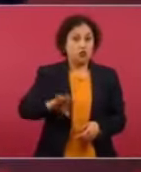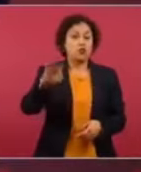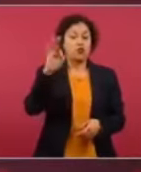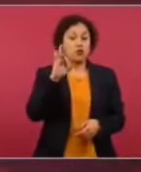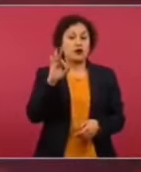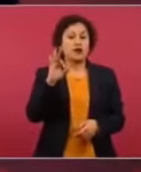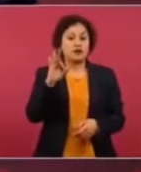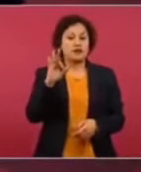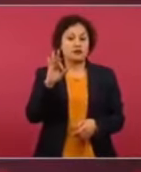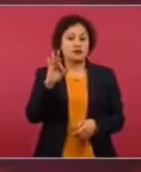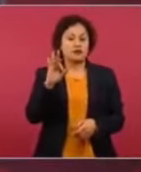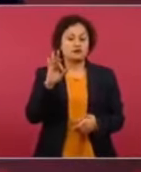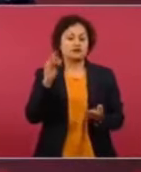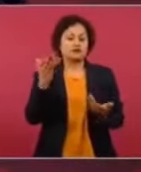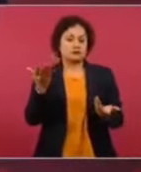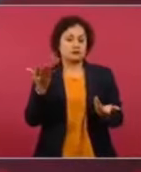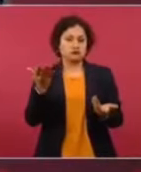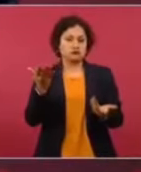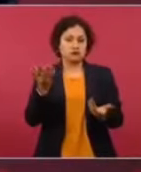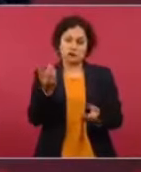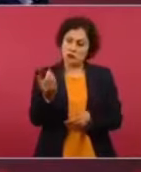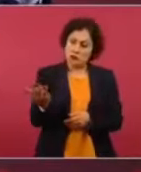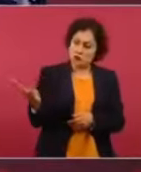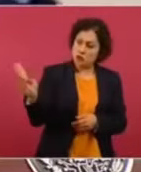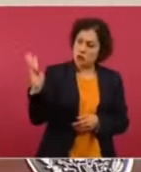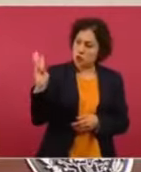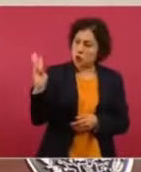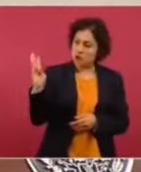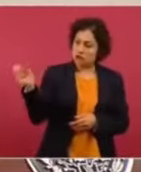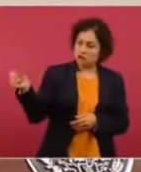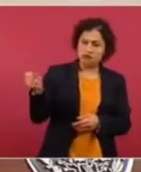cuatro de once